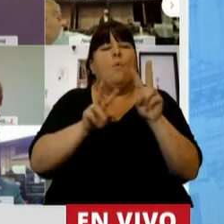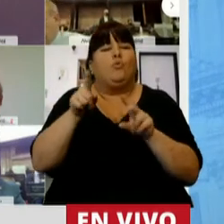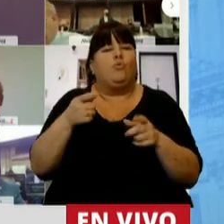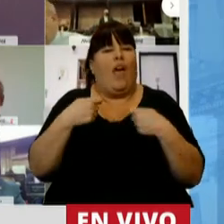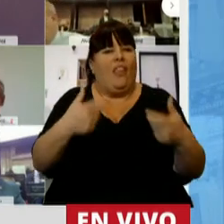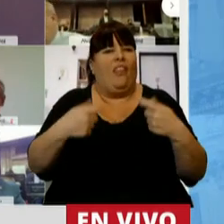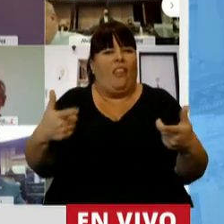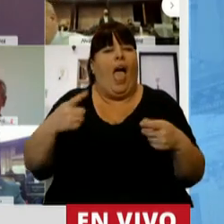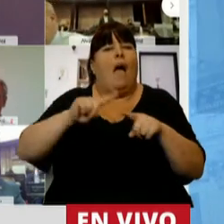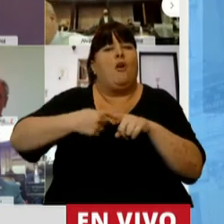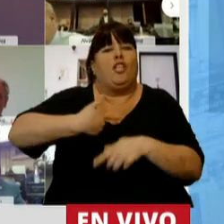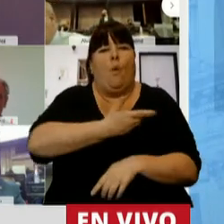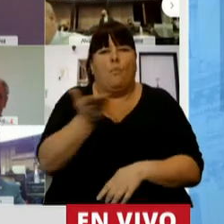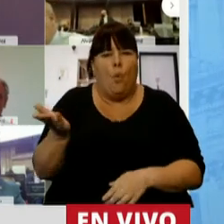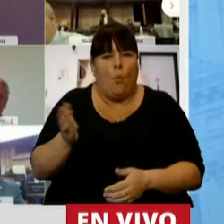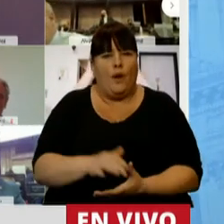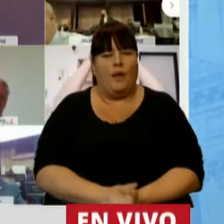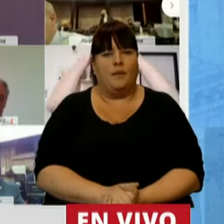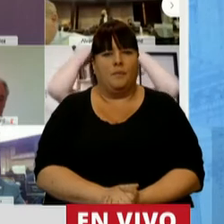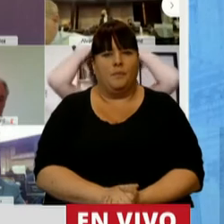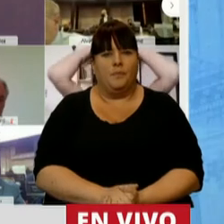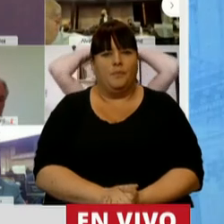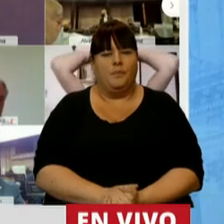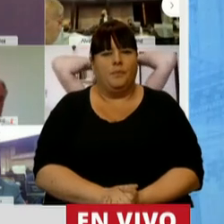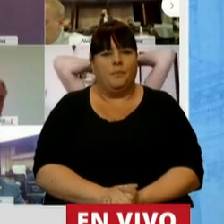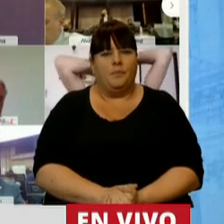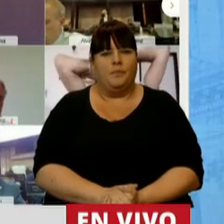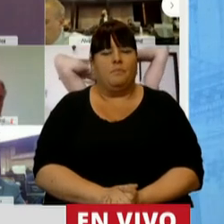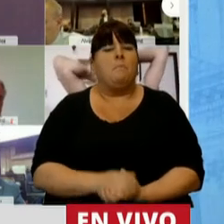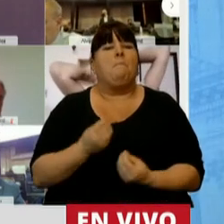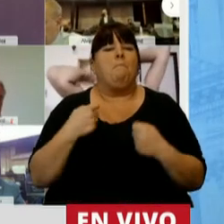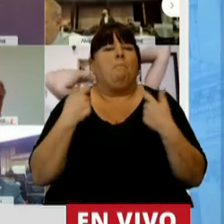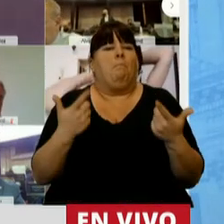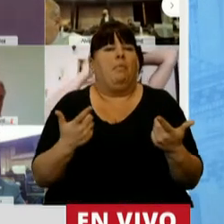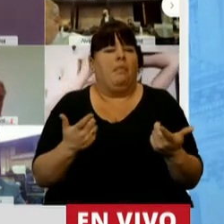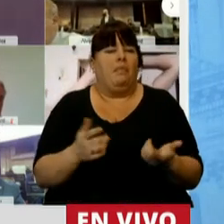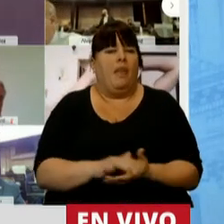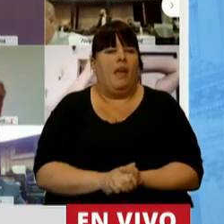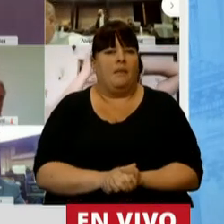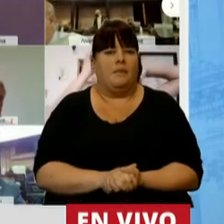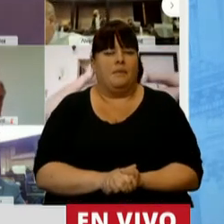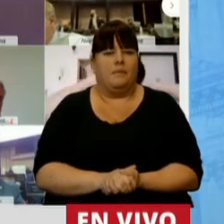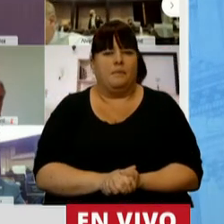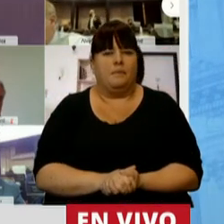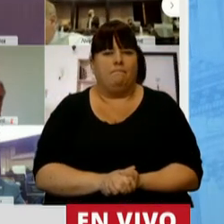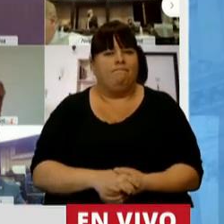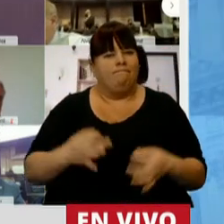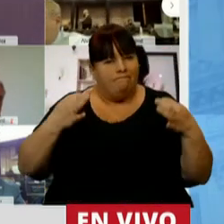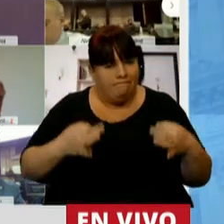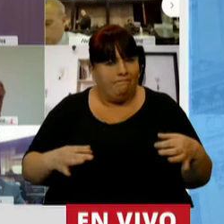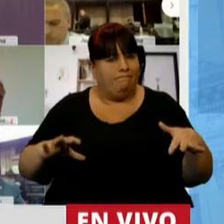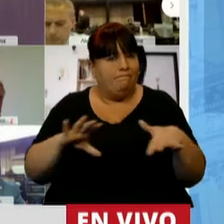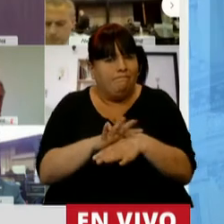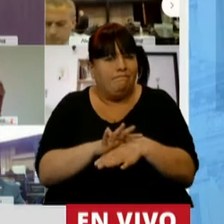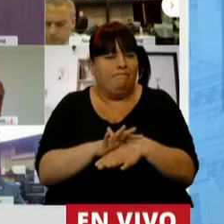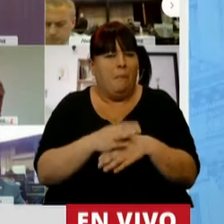generación de políticas públicas para generar hechos concretos